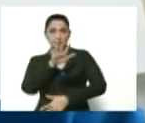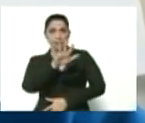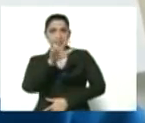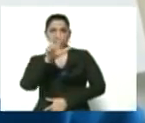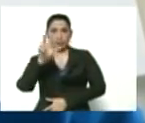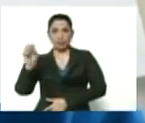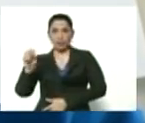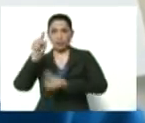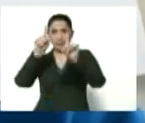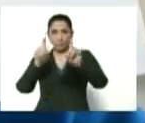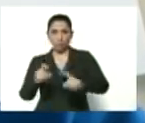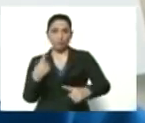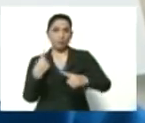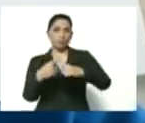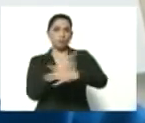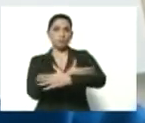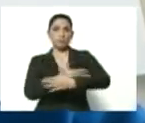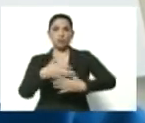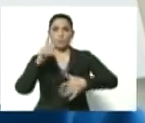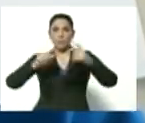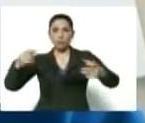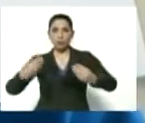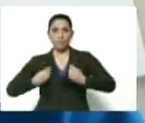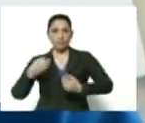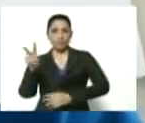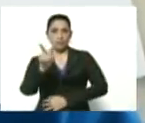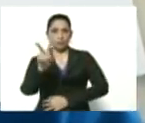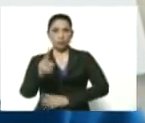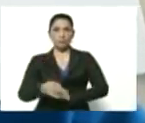pruebas por millón de habitantes.